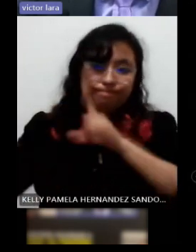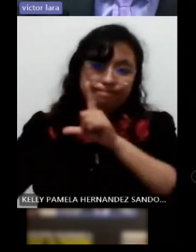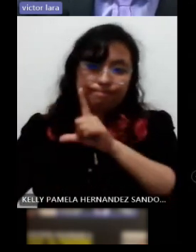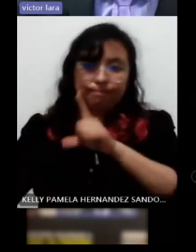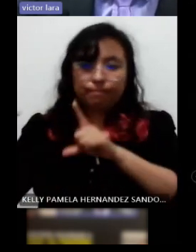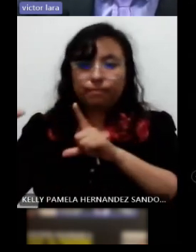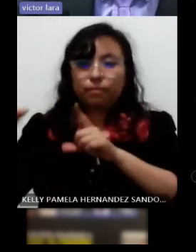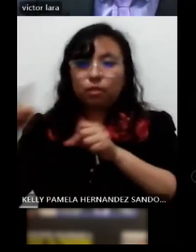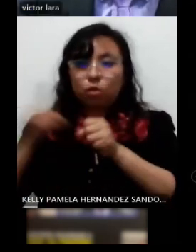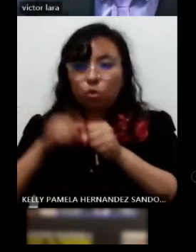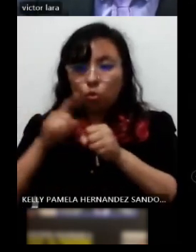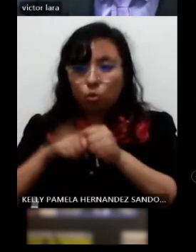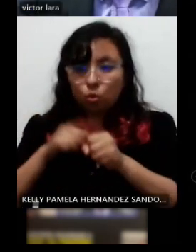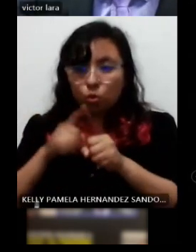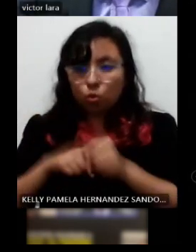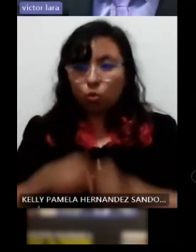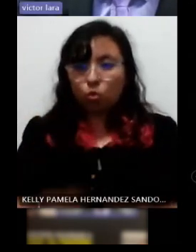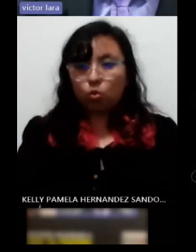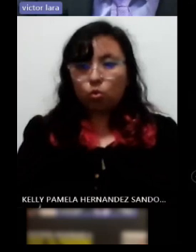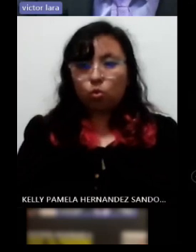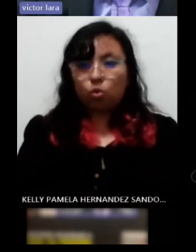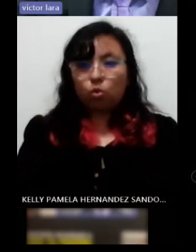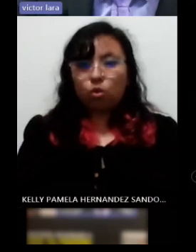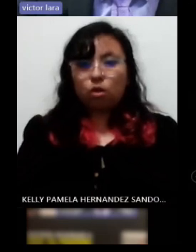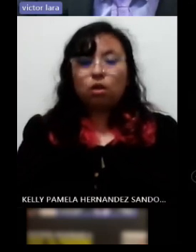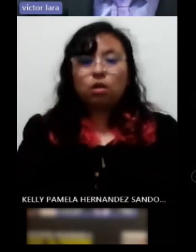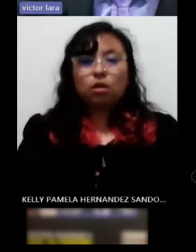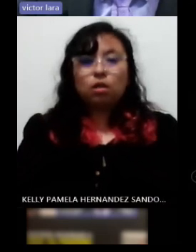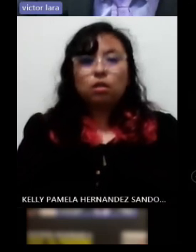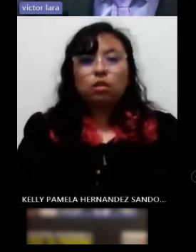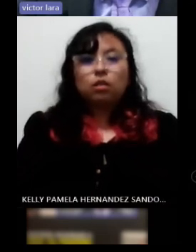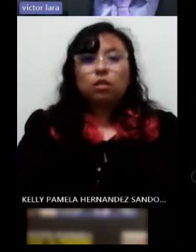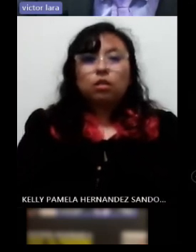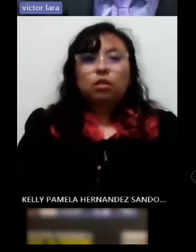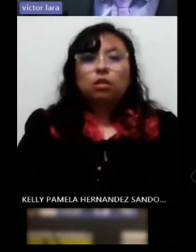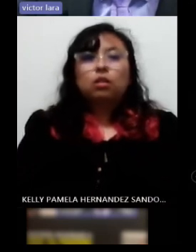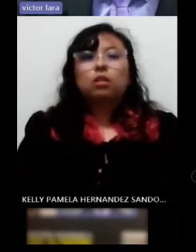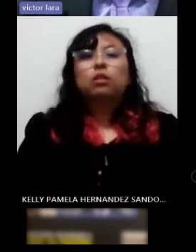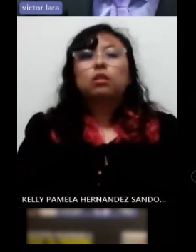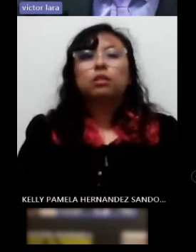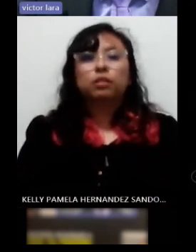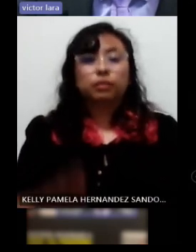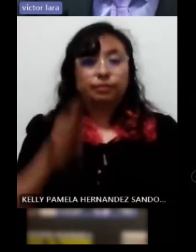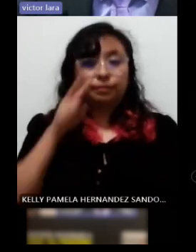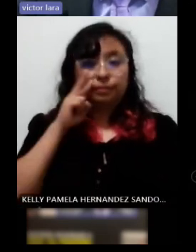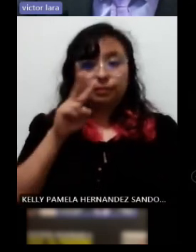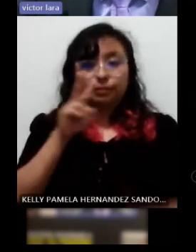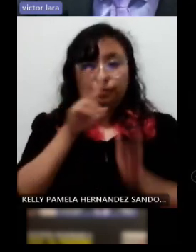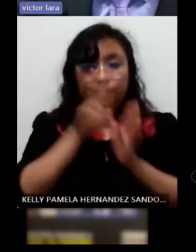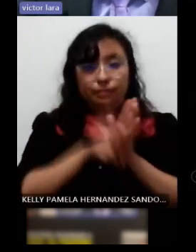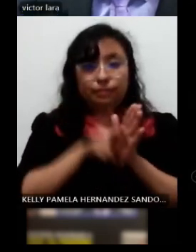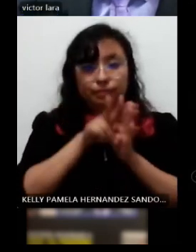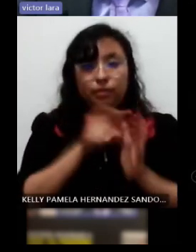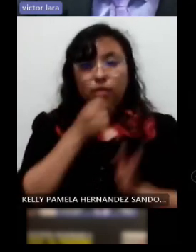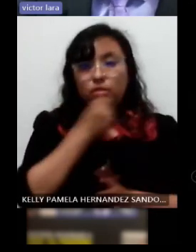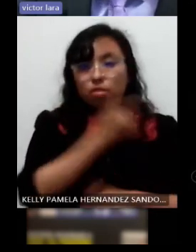de colores entonces a continuación van a ver unos videos de unos niños